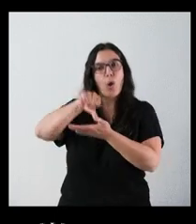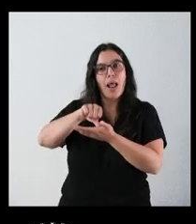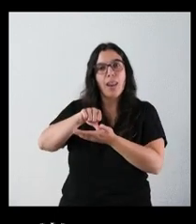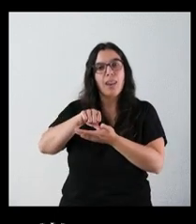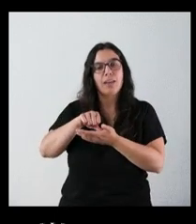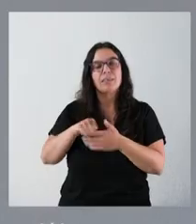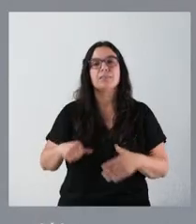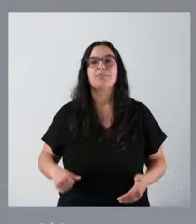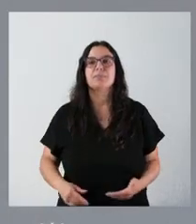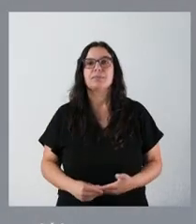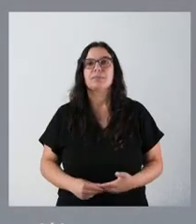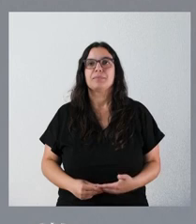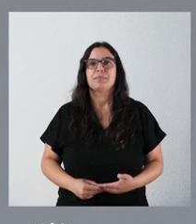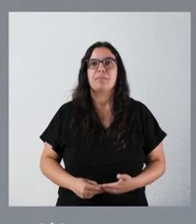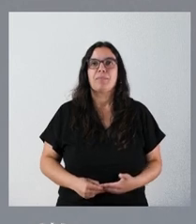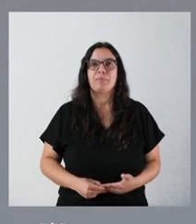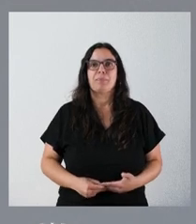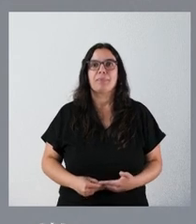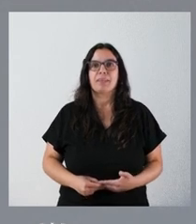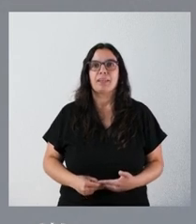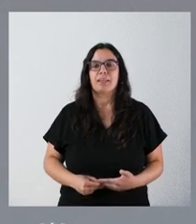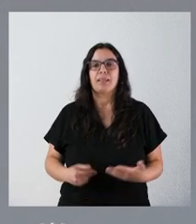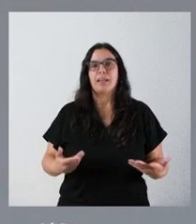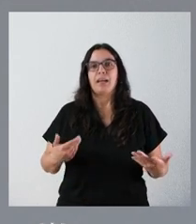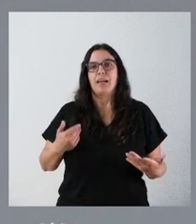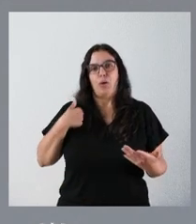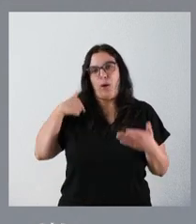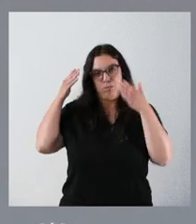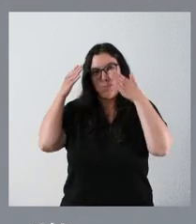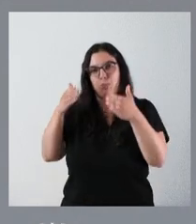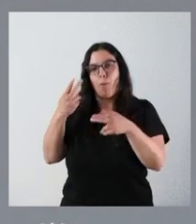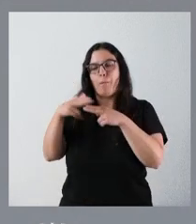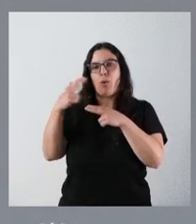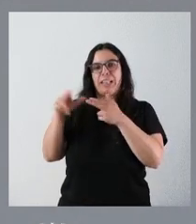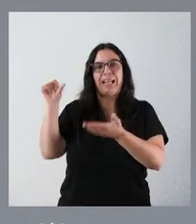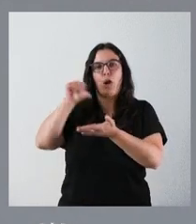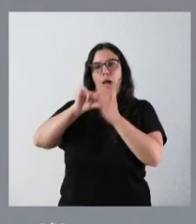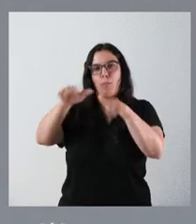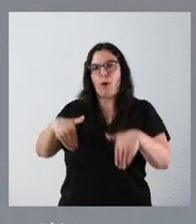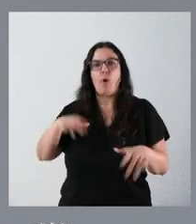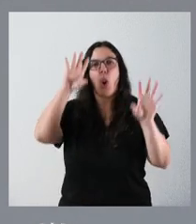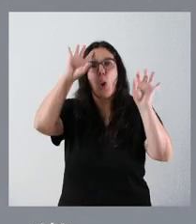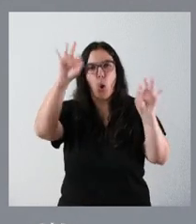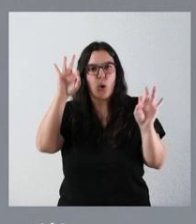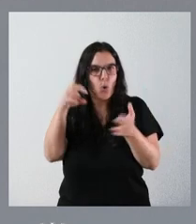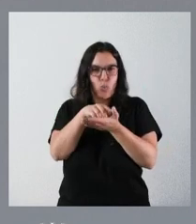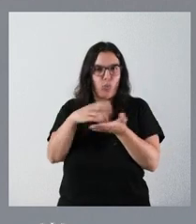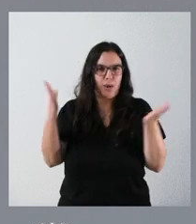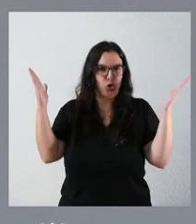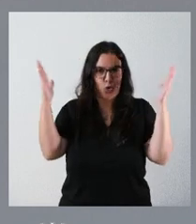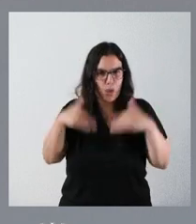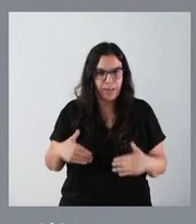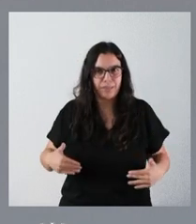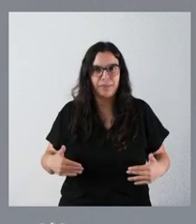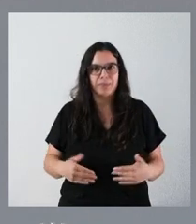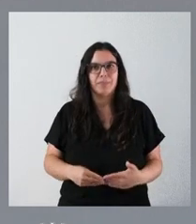SEÑOR Hombre, si vuelve a volver a la política local, eso es evidente. No lo dude usted y ni lo ponga en ningún momento, como le digo, en duda.